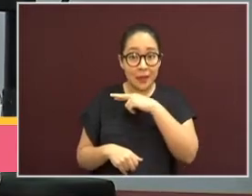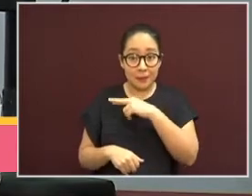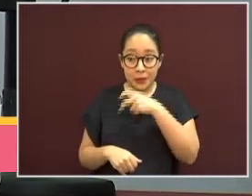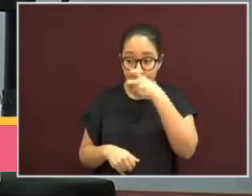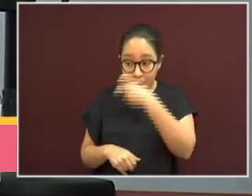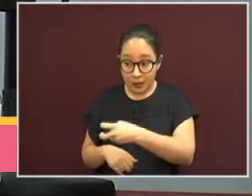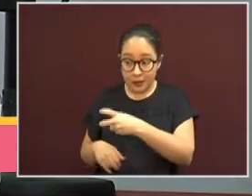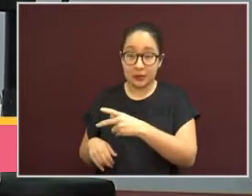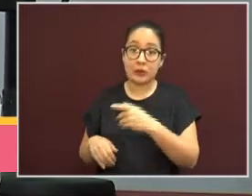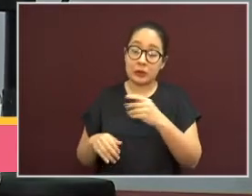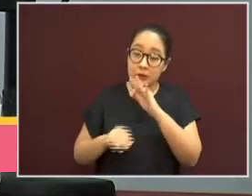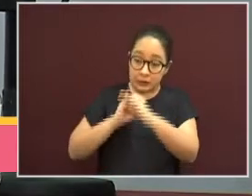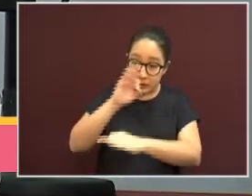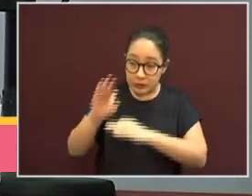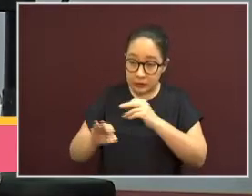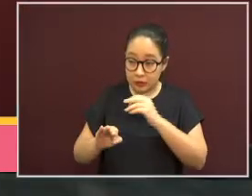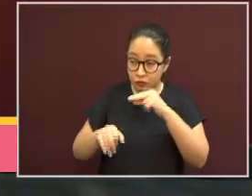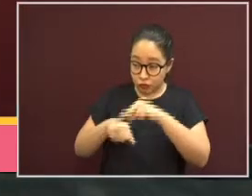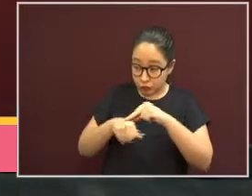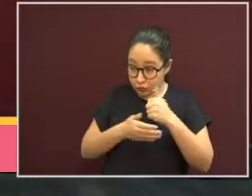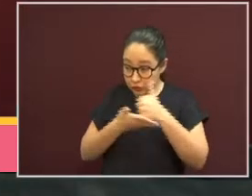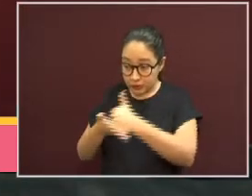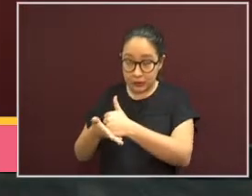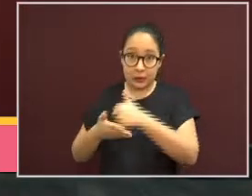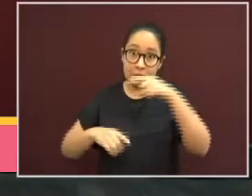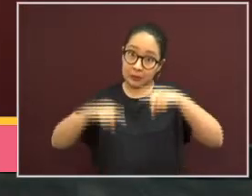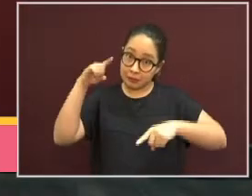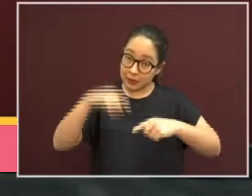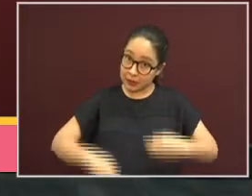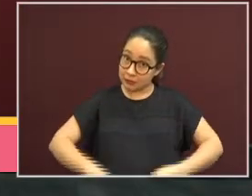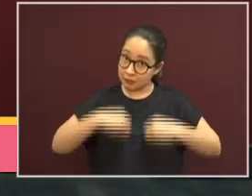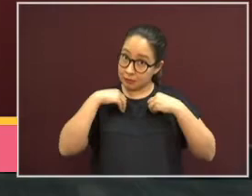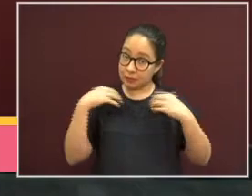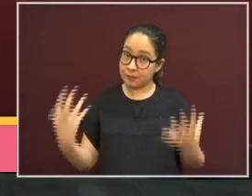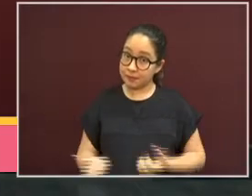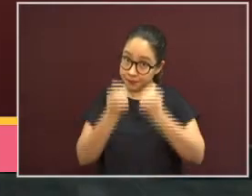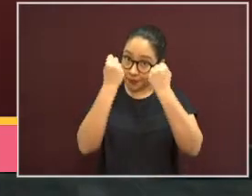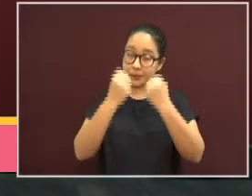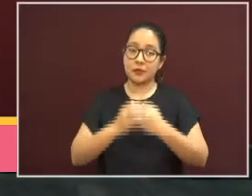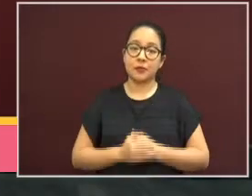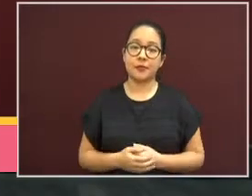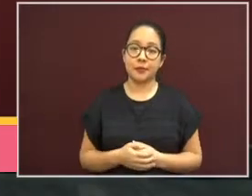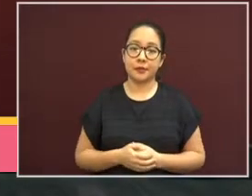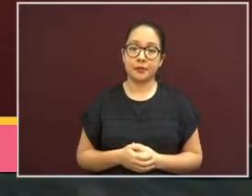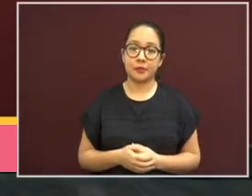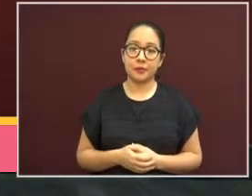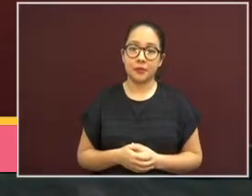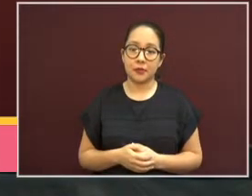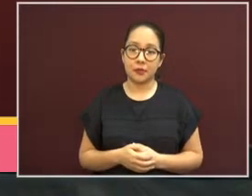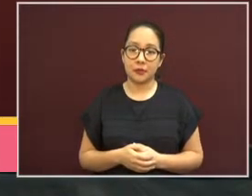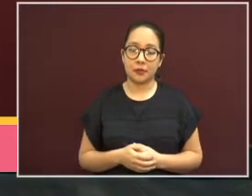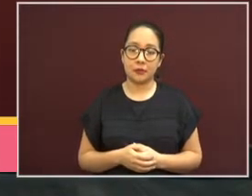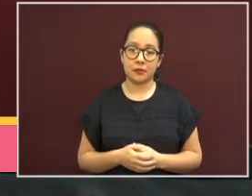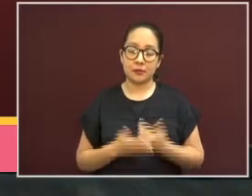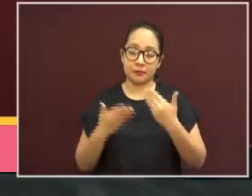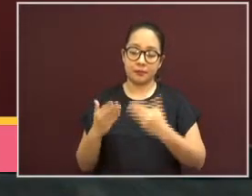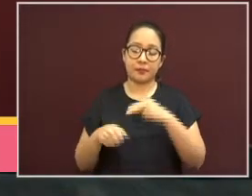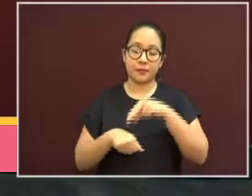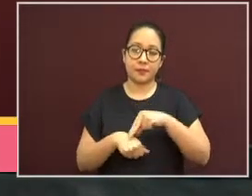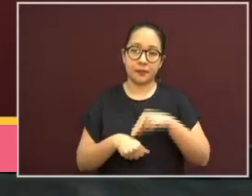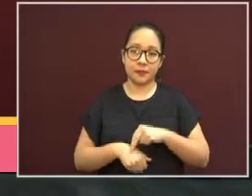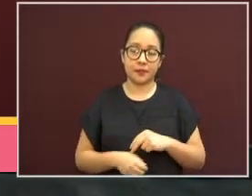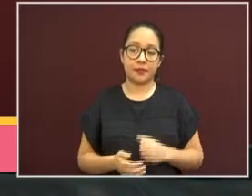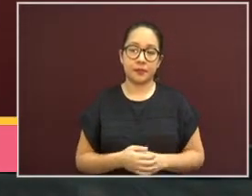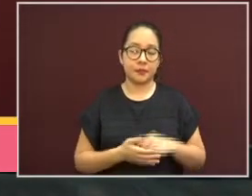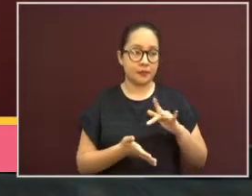vida. Continúa usted, doctora Guadalupe Díaz. Muchas gracias, doctora. Muy amable. El día de